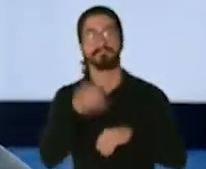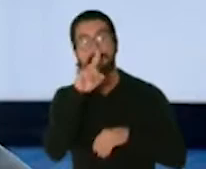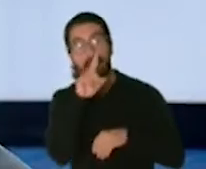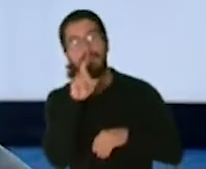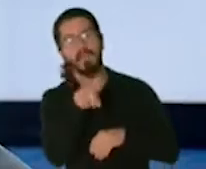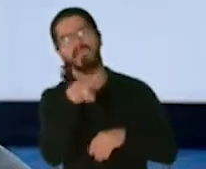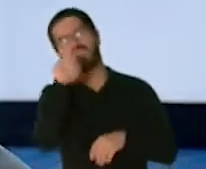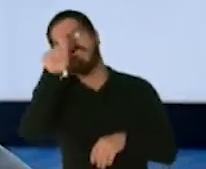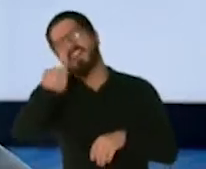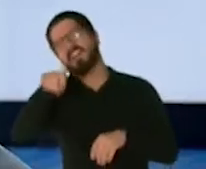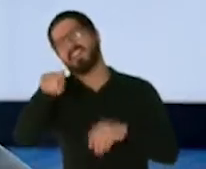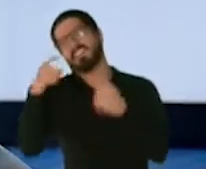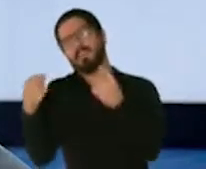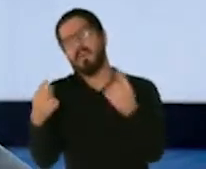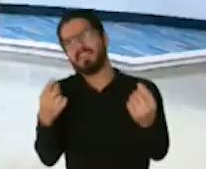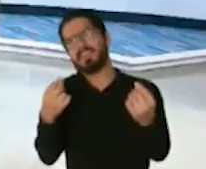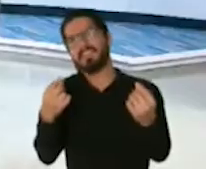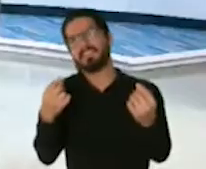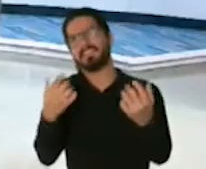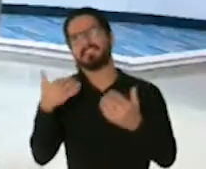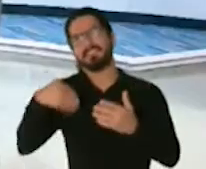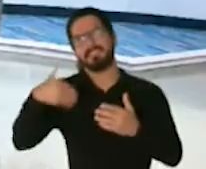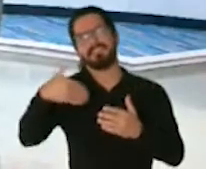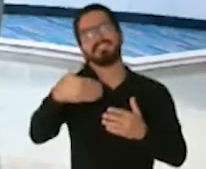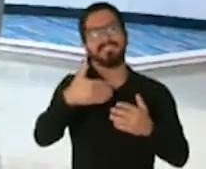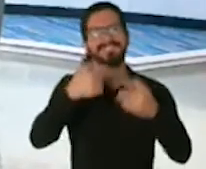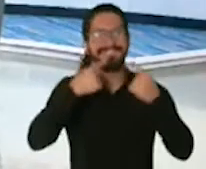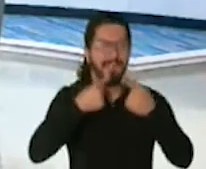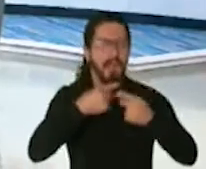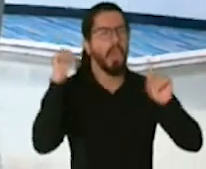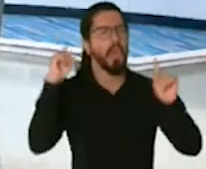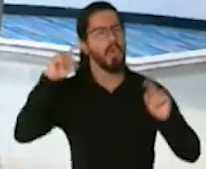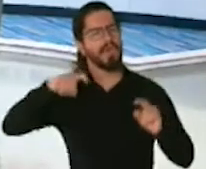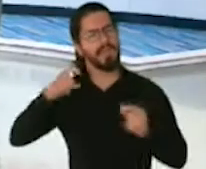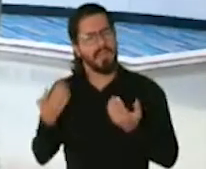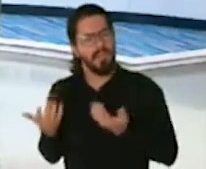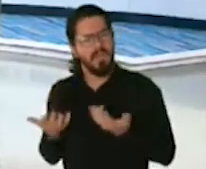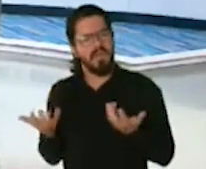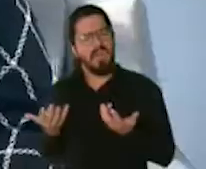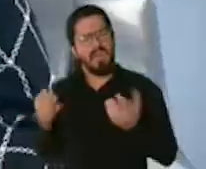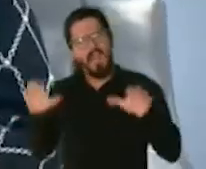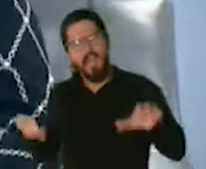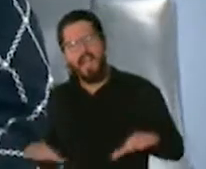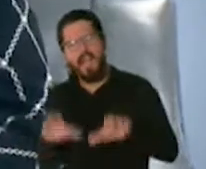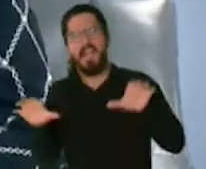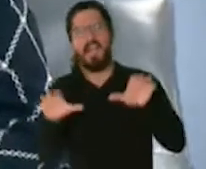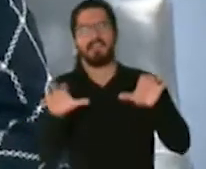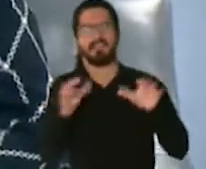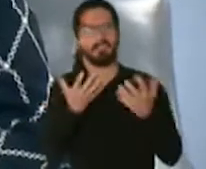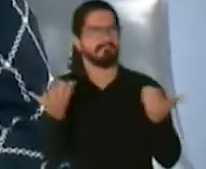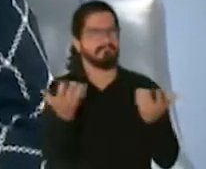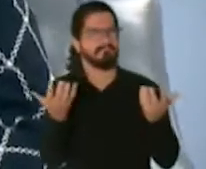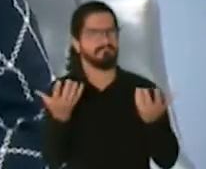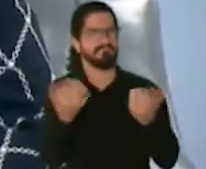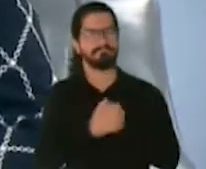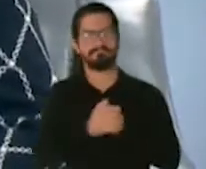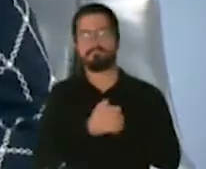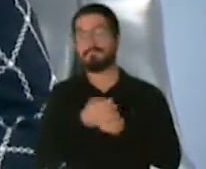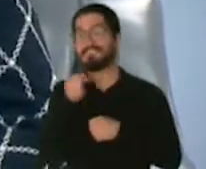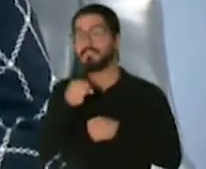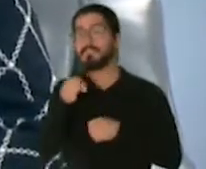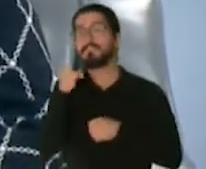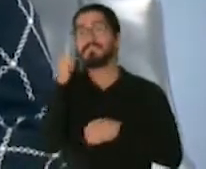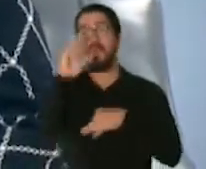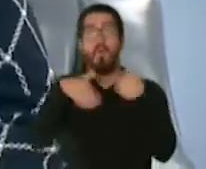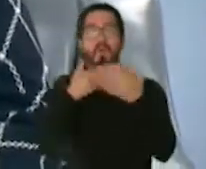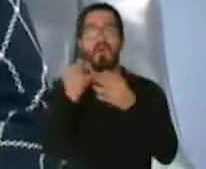para llegar ahí? ¿Qué necesitamos? O ¿qué mensaje le daríamos al pueblo en cuanto llegue la vacuna? ¿Qué necesitamos para llegar a ese lugar que todos